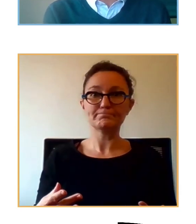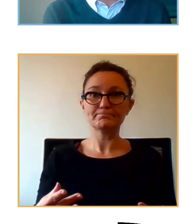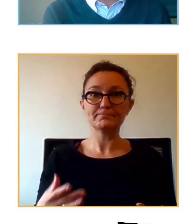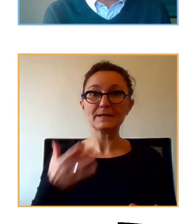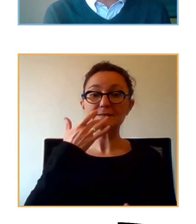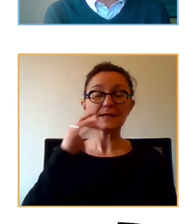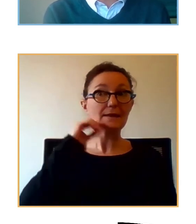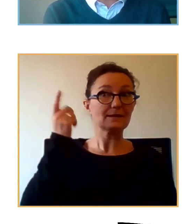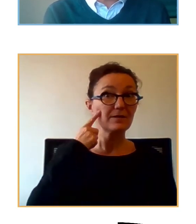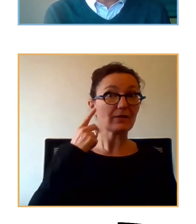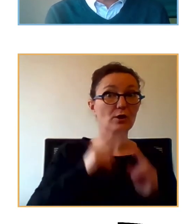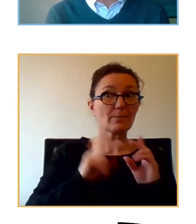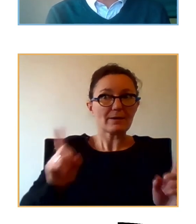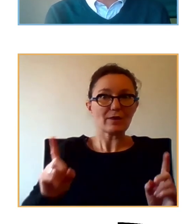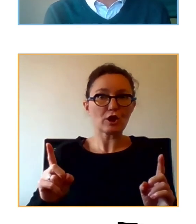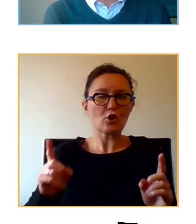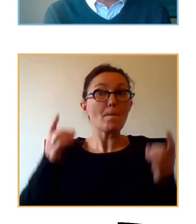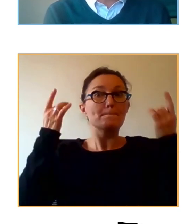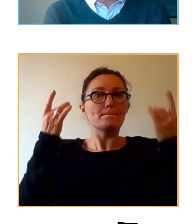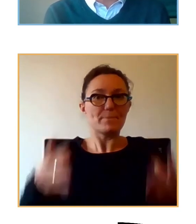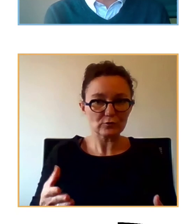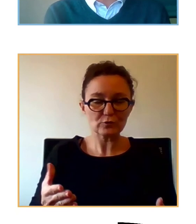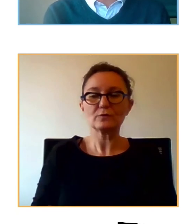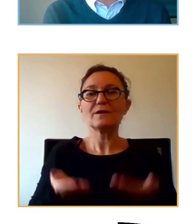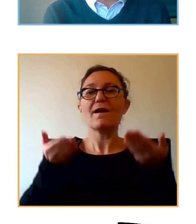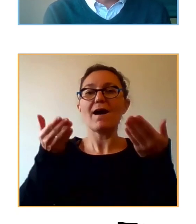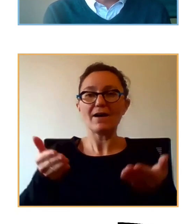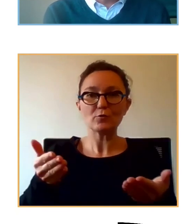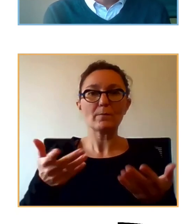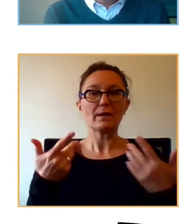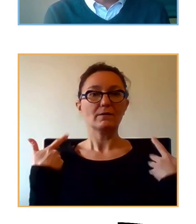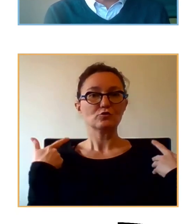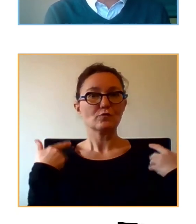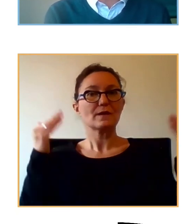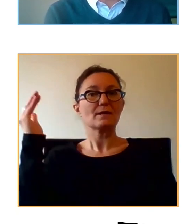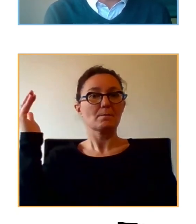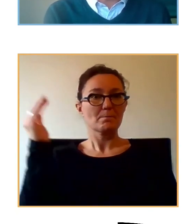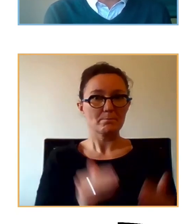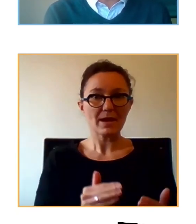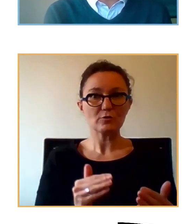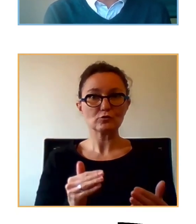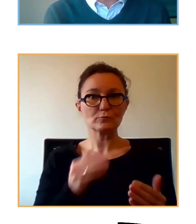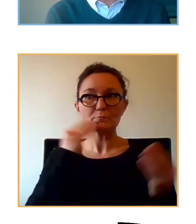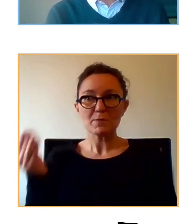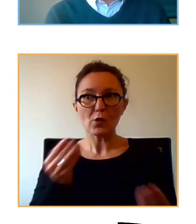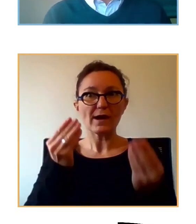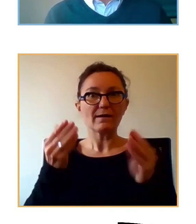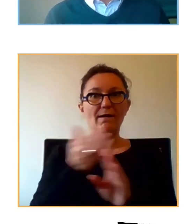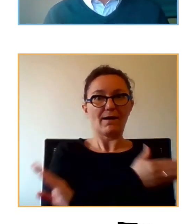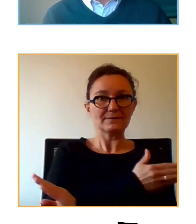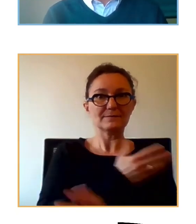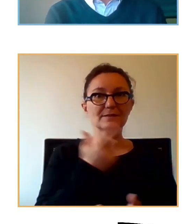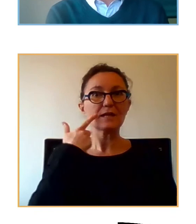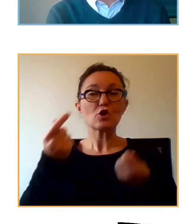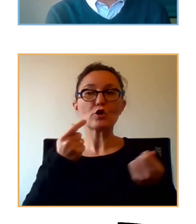y la identificación temprana ayuda a menores costes y a menor sufrimiento, que haya mayor coordinación, como decía la doctora Cobos,